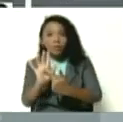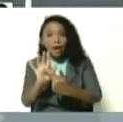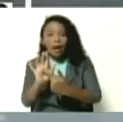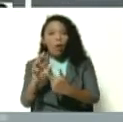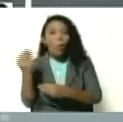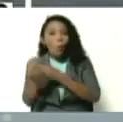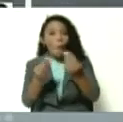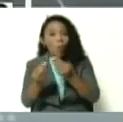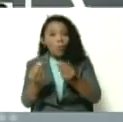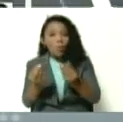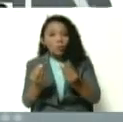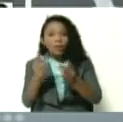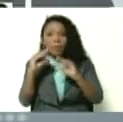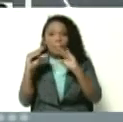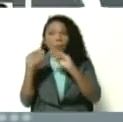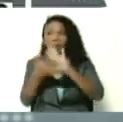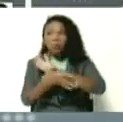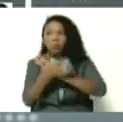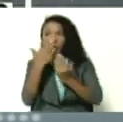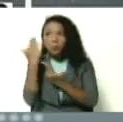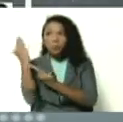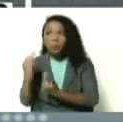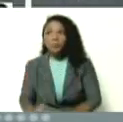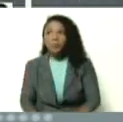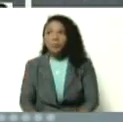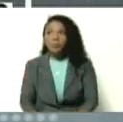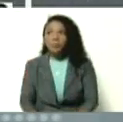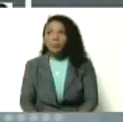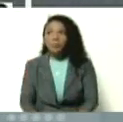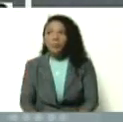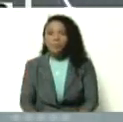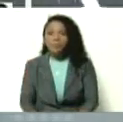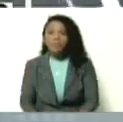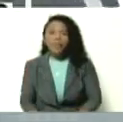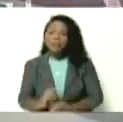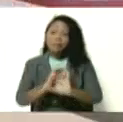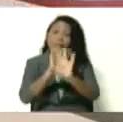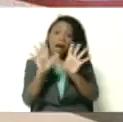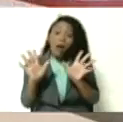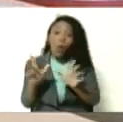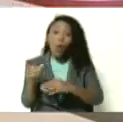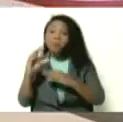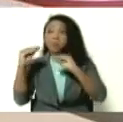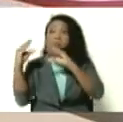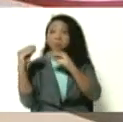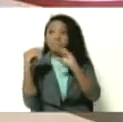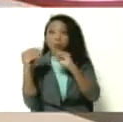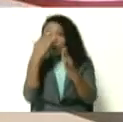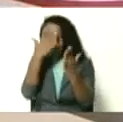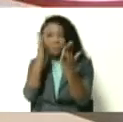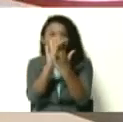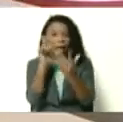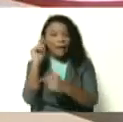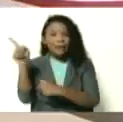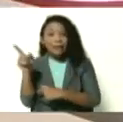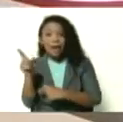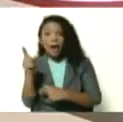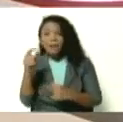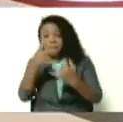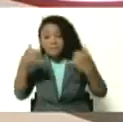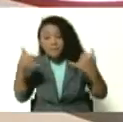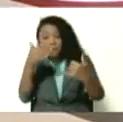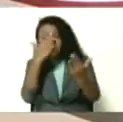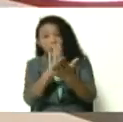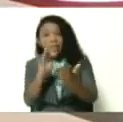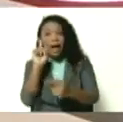a nuestro cónsul, Erick Gana. Claro, gobernador. Conversábamos hace ratito con él ya directamente en línea fronteriza,